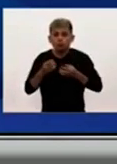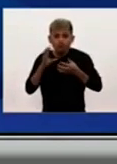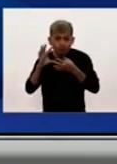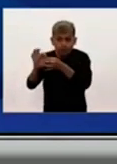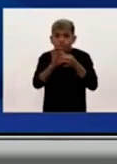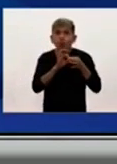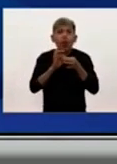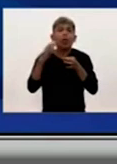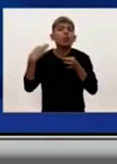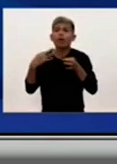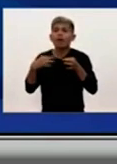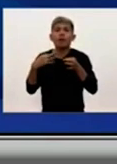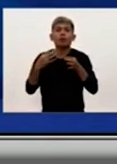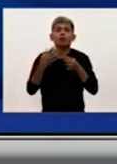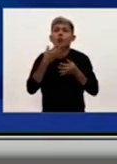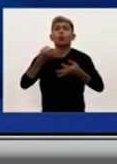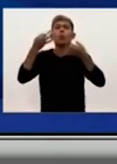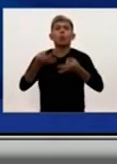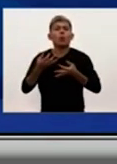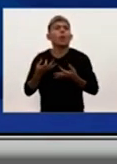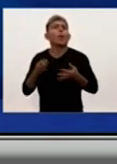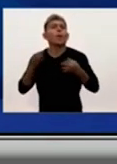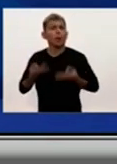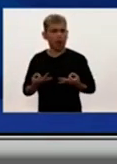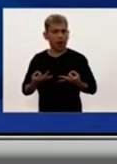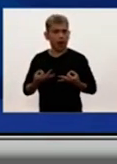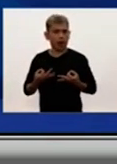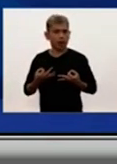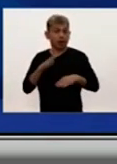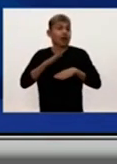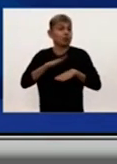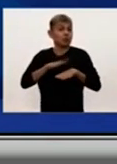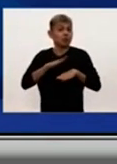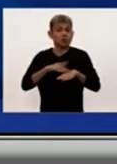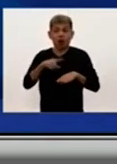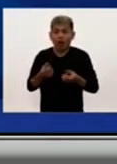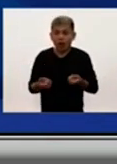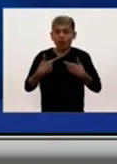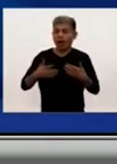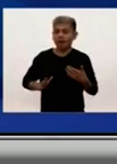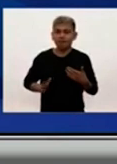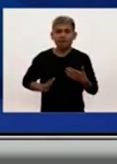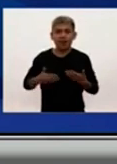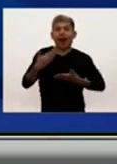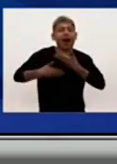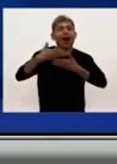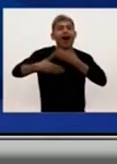responsabilidad para que estas mismas situaciones nos puedan animar a continuar